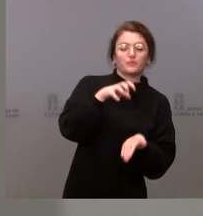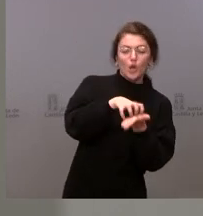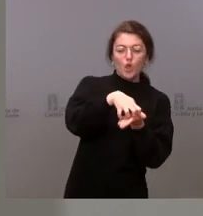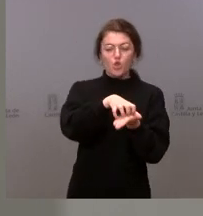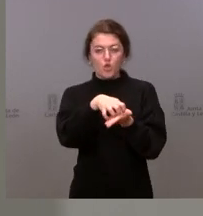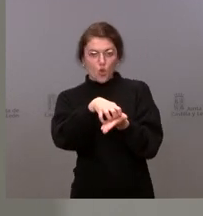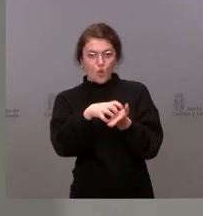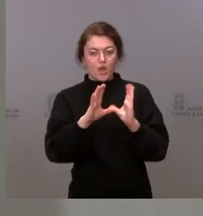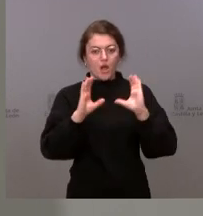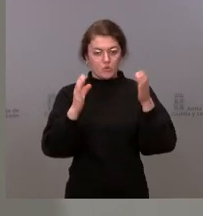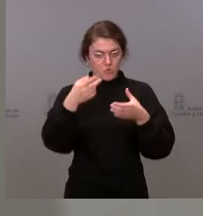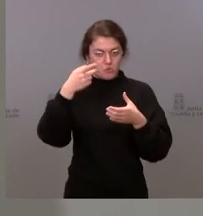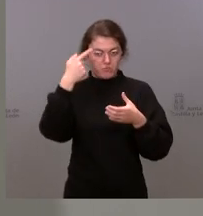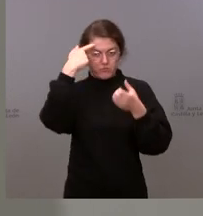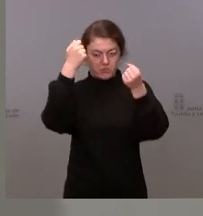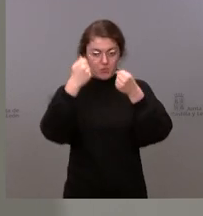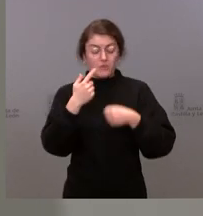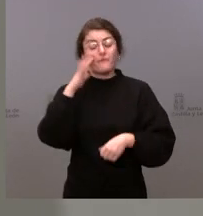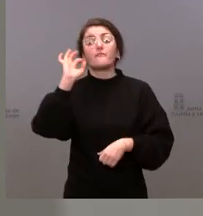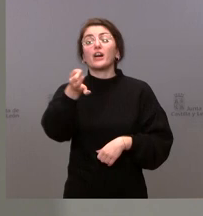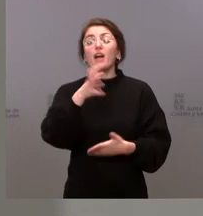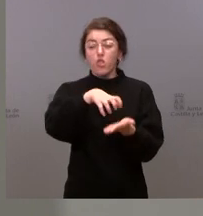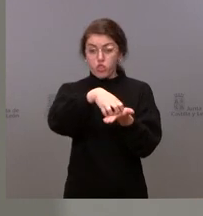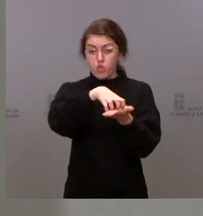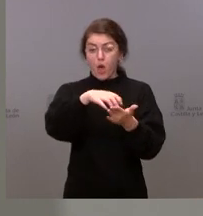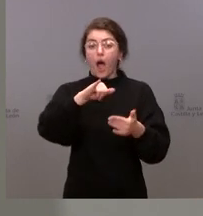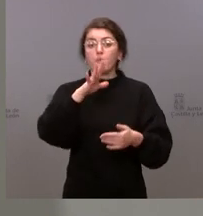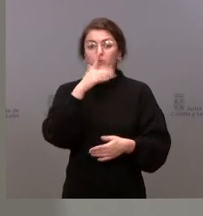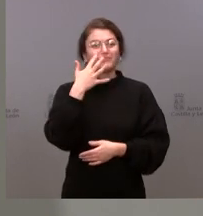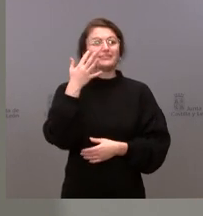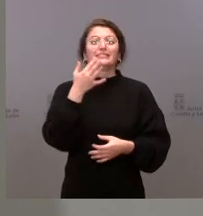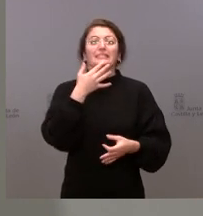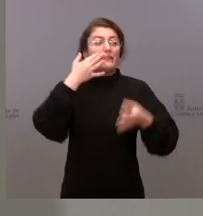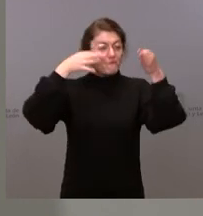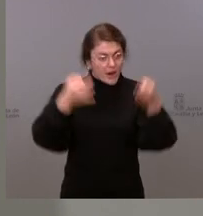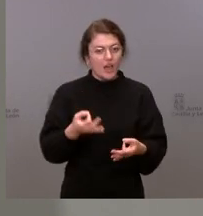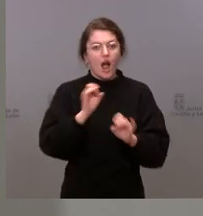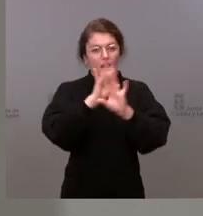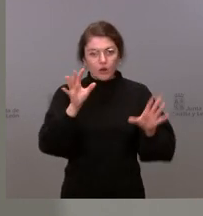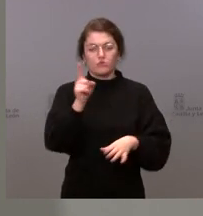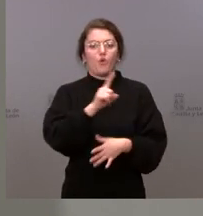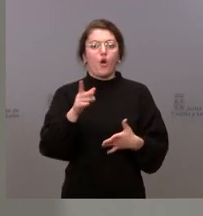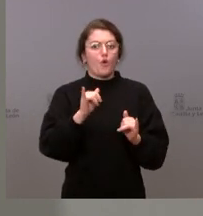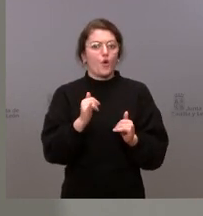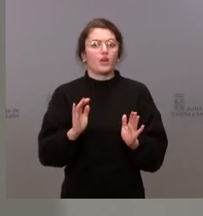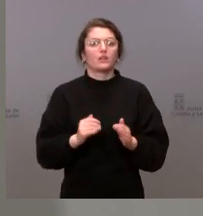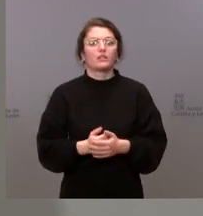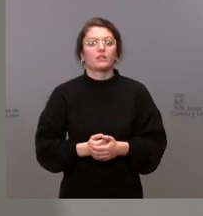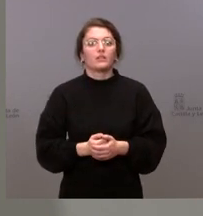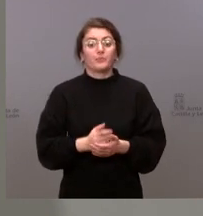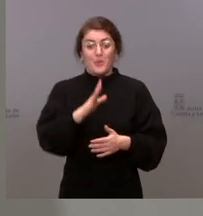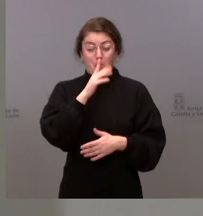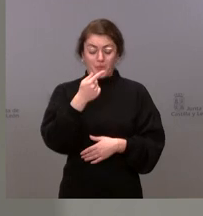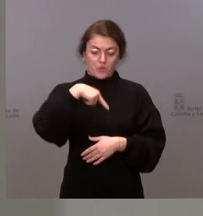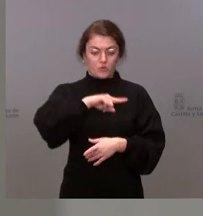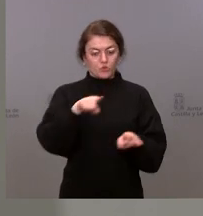expertos? Y es verdad que hay una controversia, no hay una verdad absoluta en este momento, porque nosotros tenemos muy poco margen de mejora en la vacunación